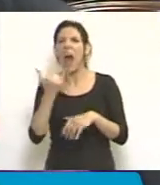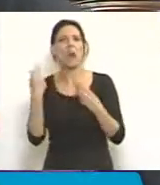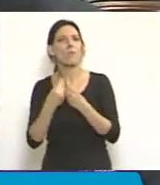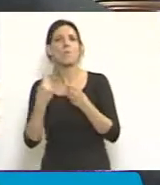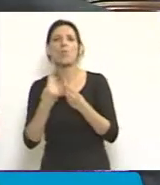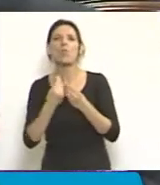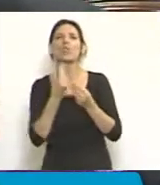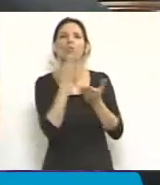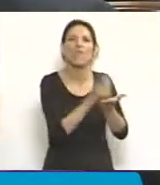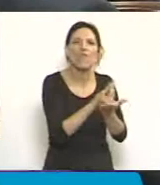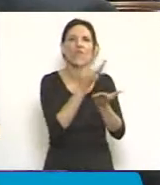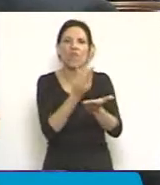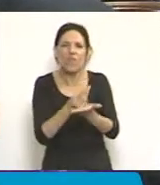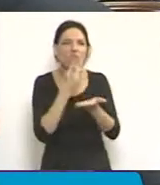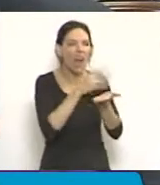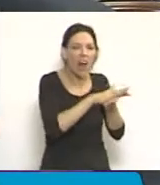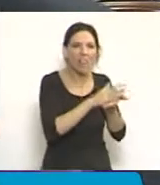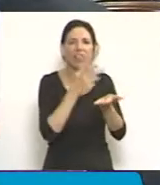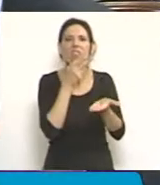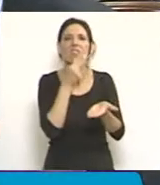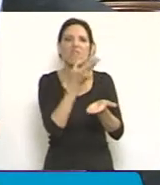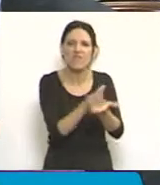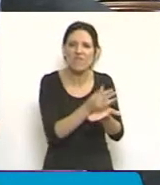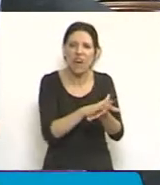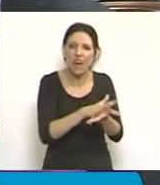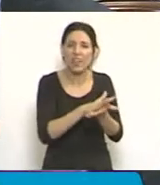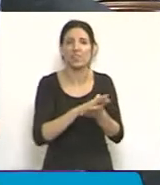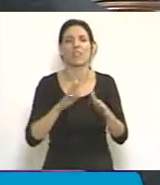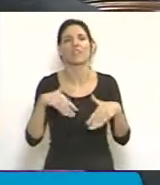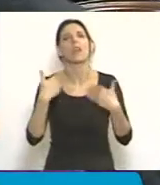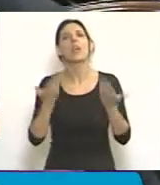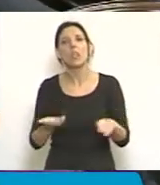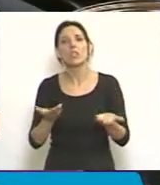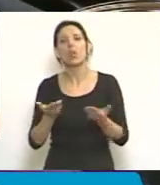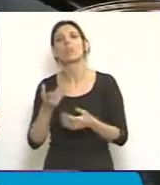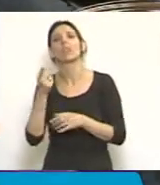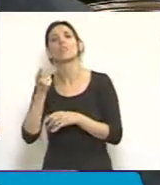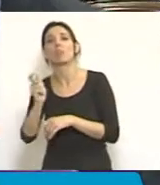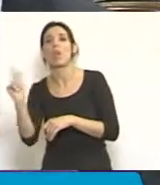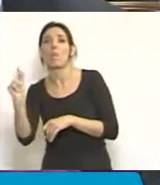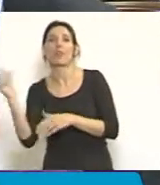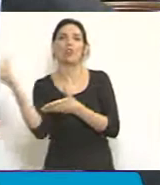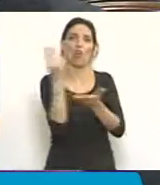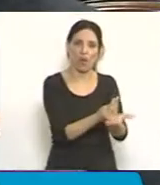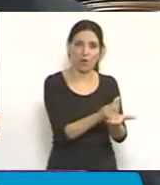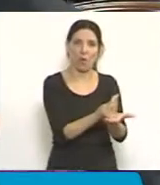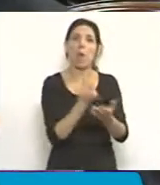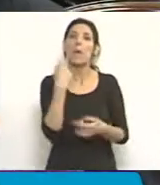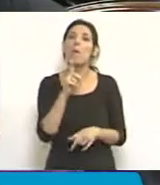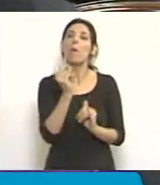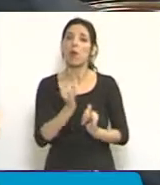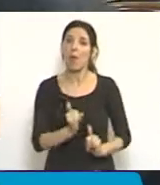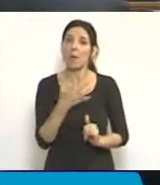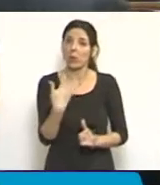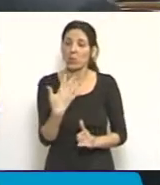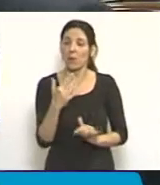en los juzgados, hay una demanda de celeridad, se utilizan los mecanismos de subrogancia para cubrirla. Pero existe posibilidad,